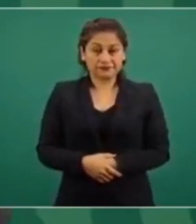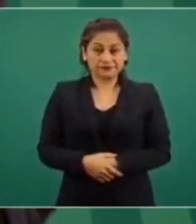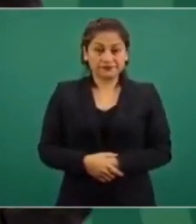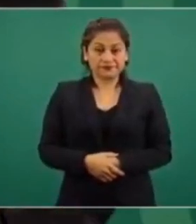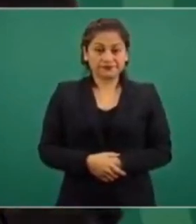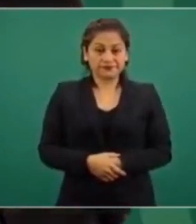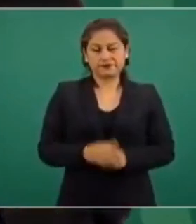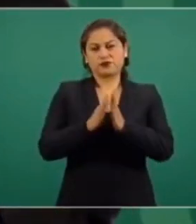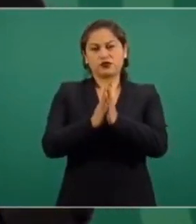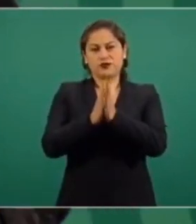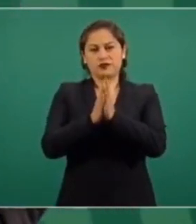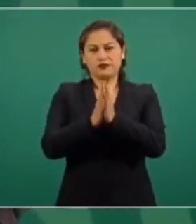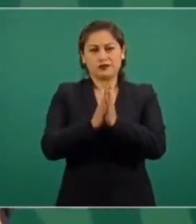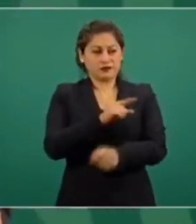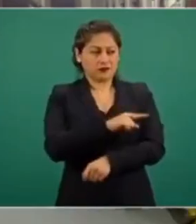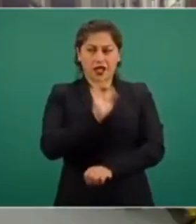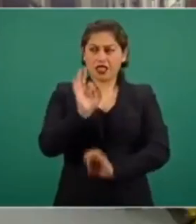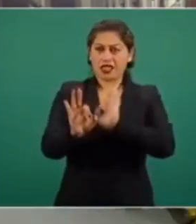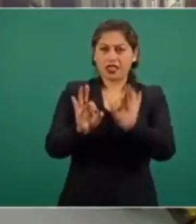No nos dejemos engañar.